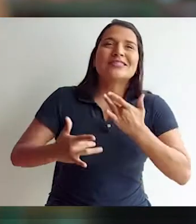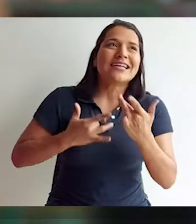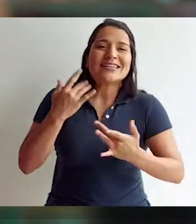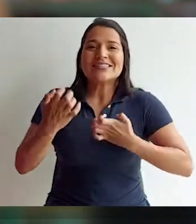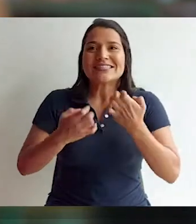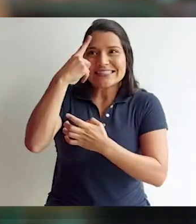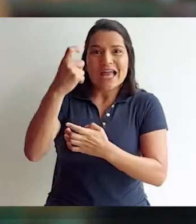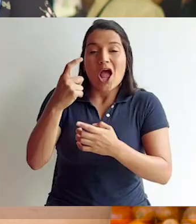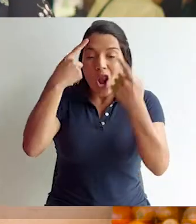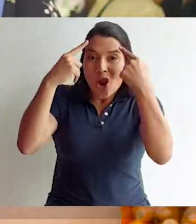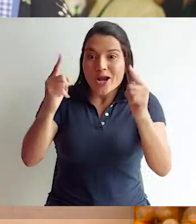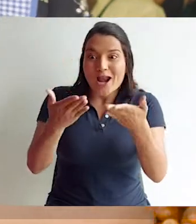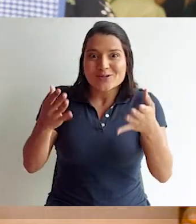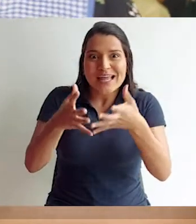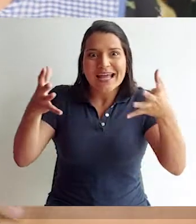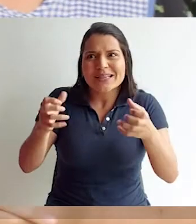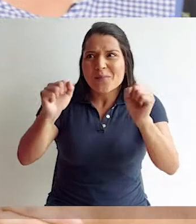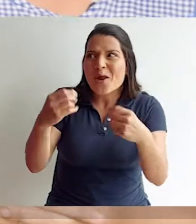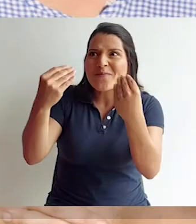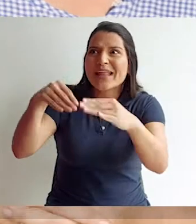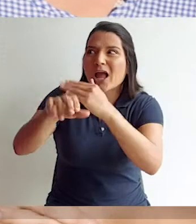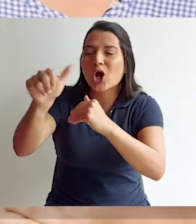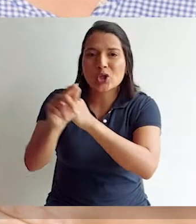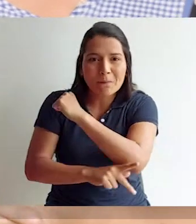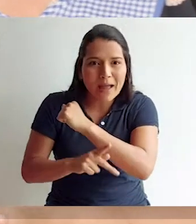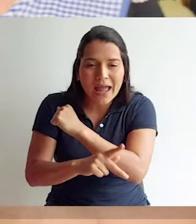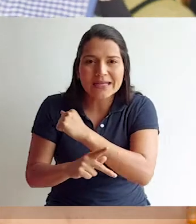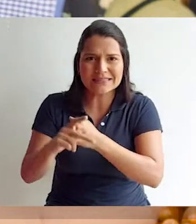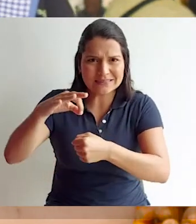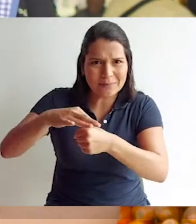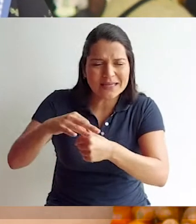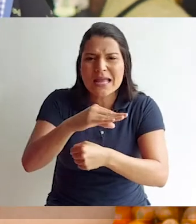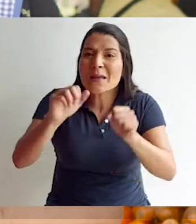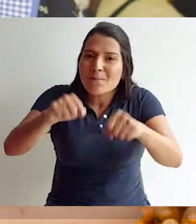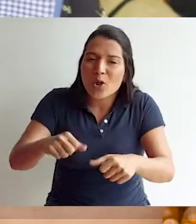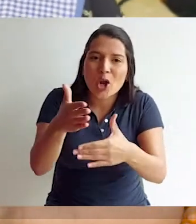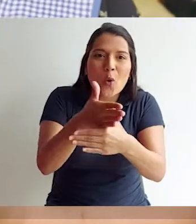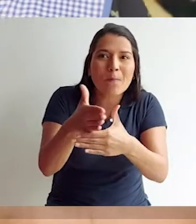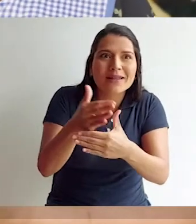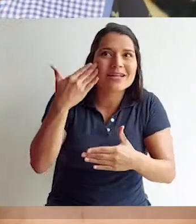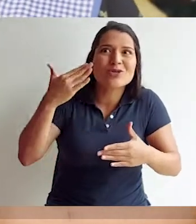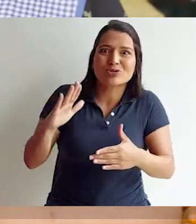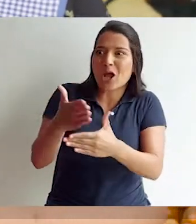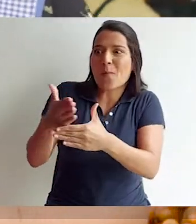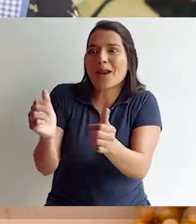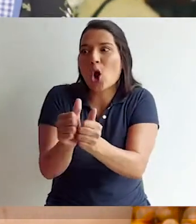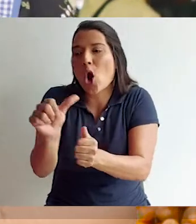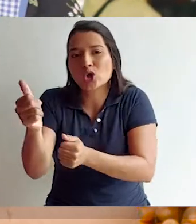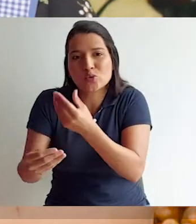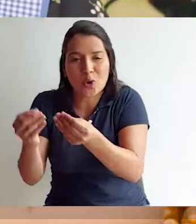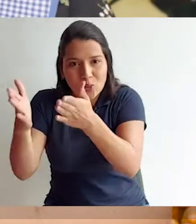que tiene que estar continuamente. Del proyecto lo que me ilusiona es llegar a cosas grandes, a poder exportar semillas y a poder